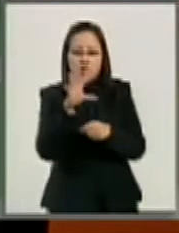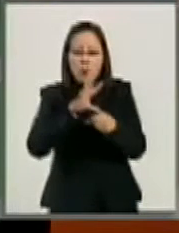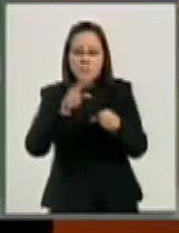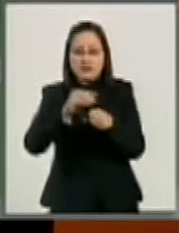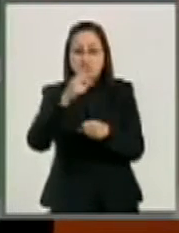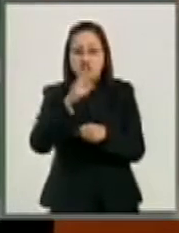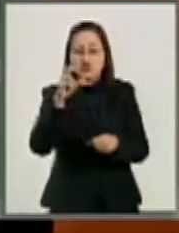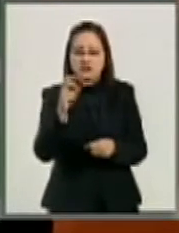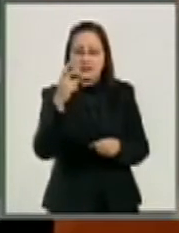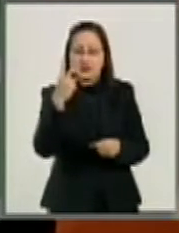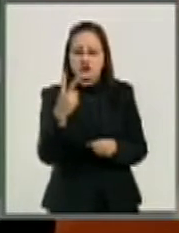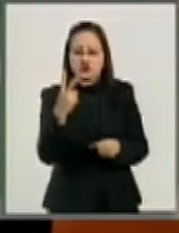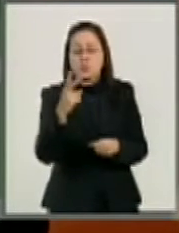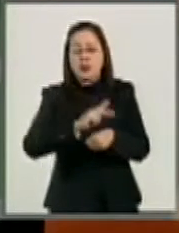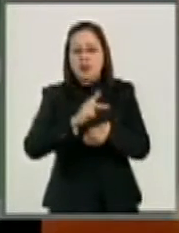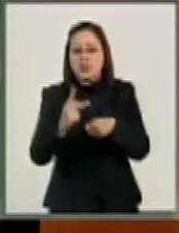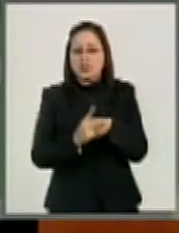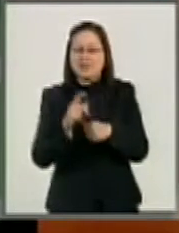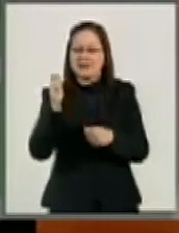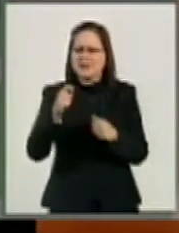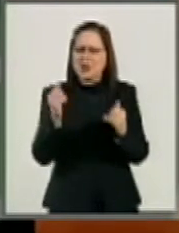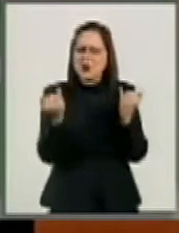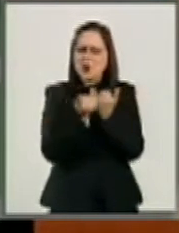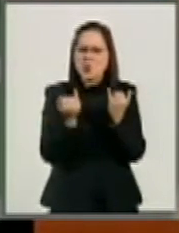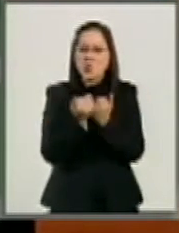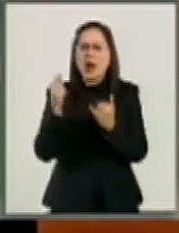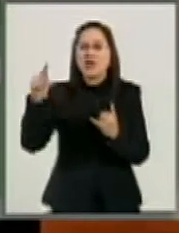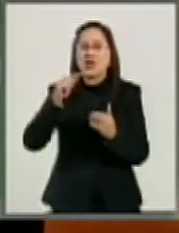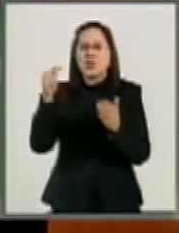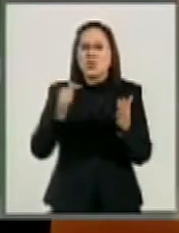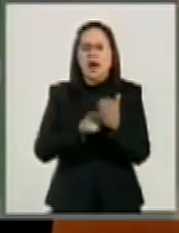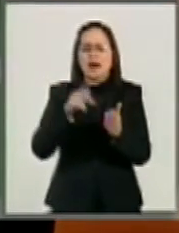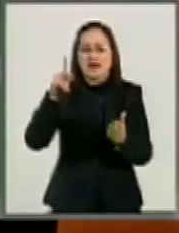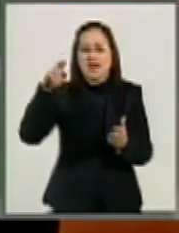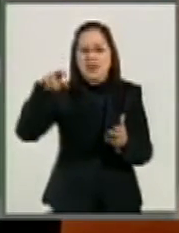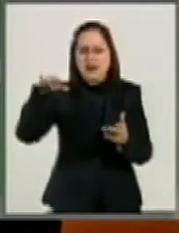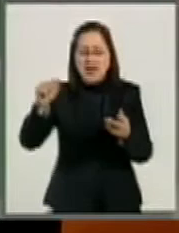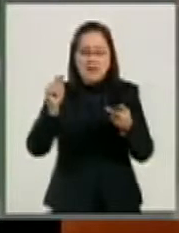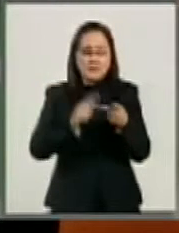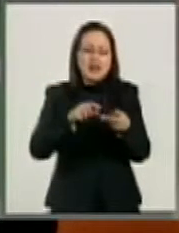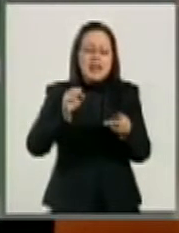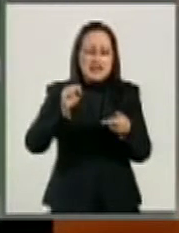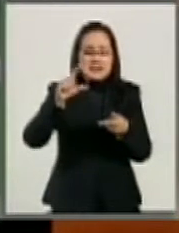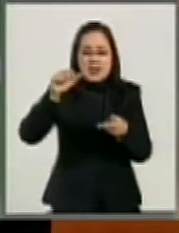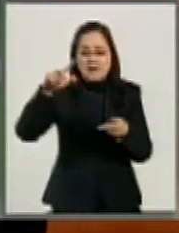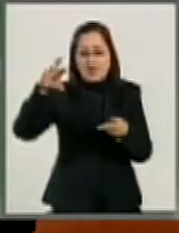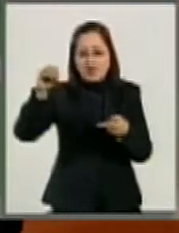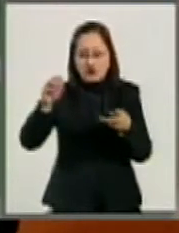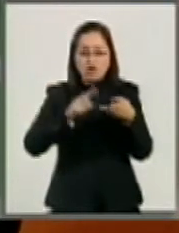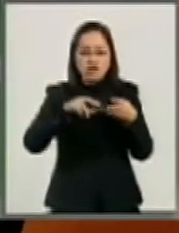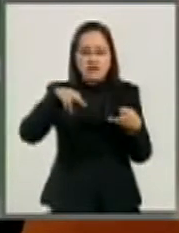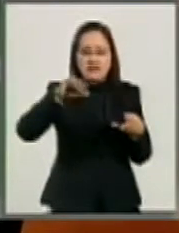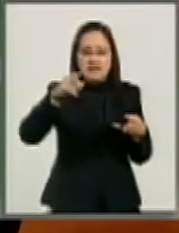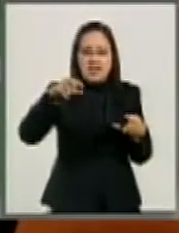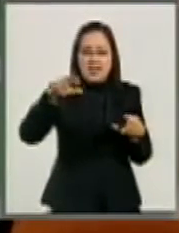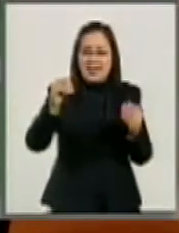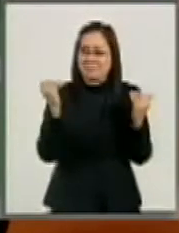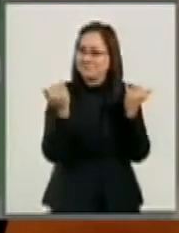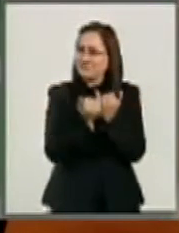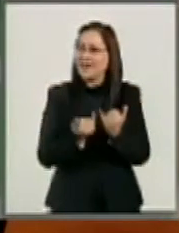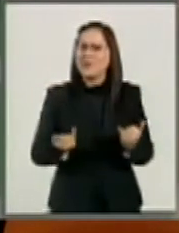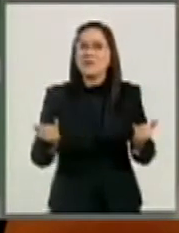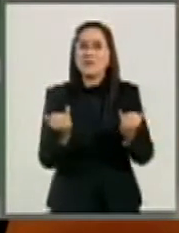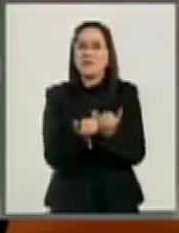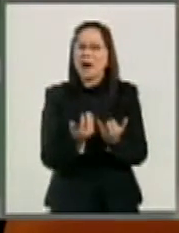como Kenia, El Salvador o Nigeria, a pesar de que una y otra vez nos presumen que